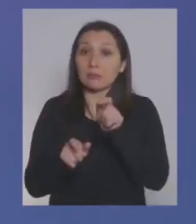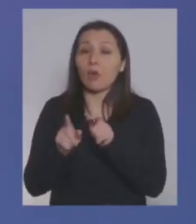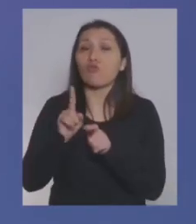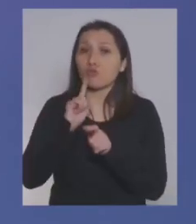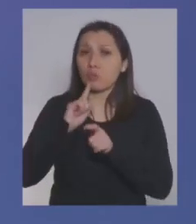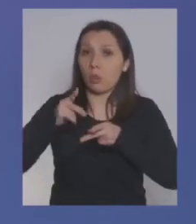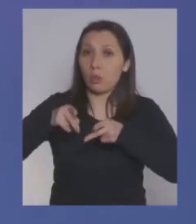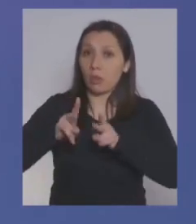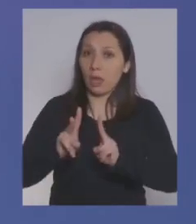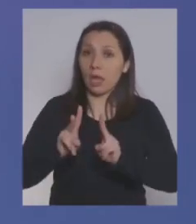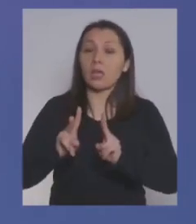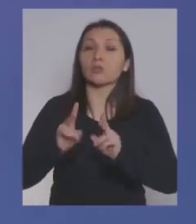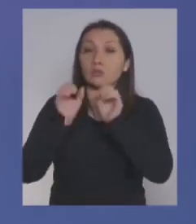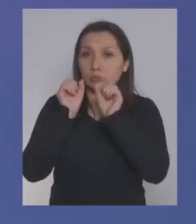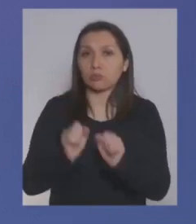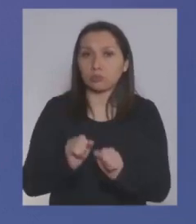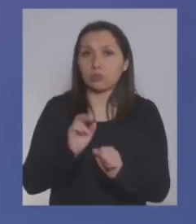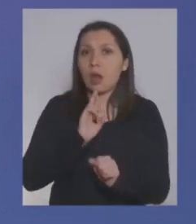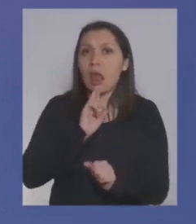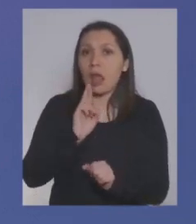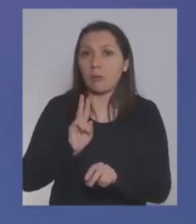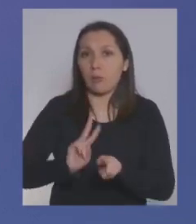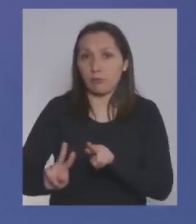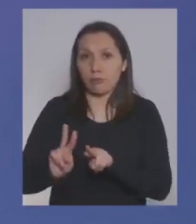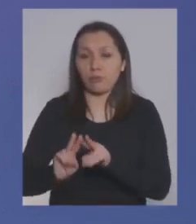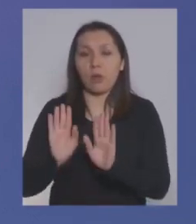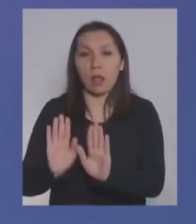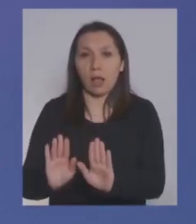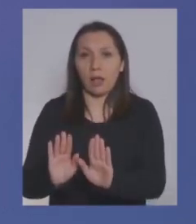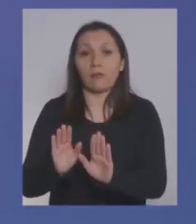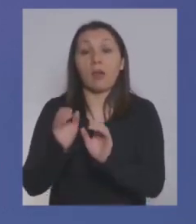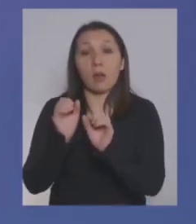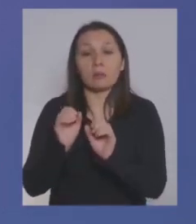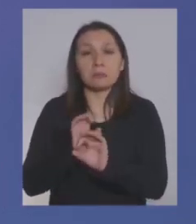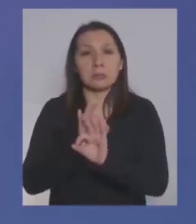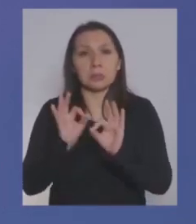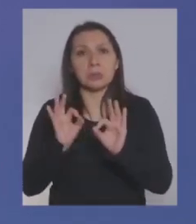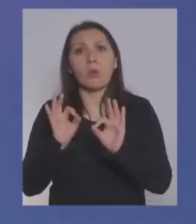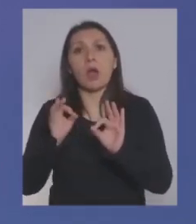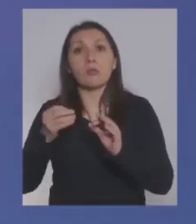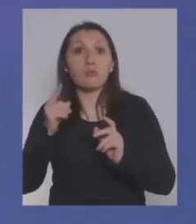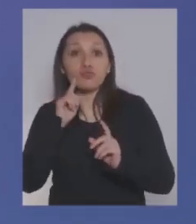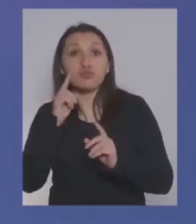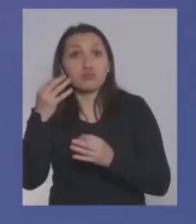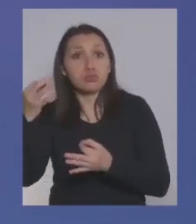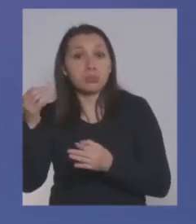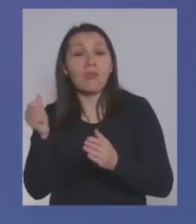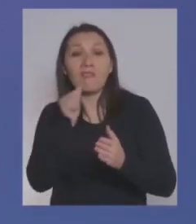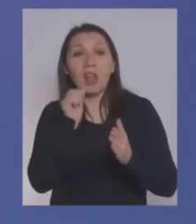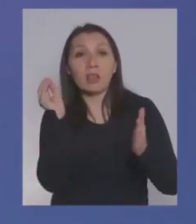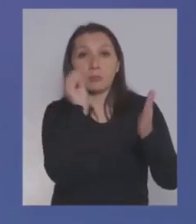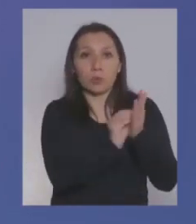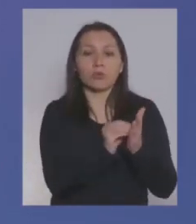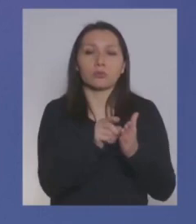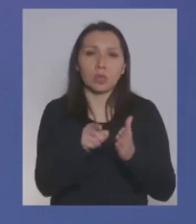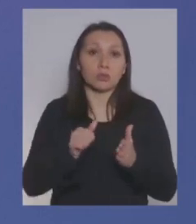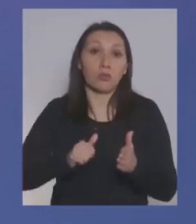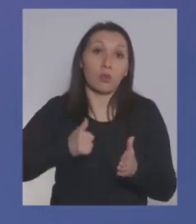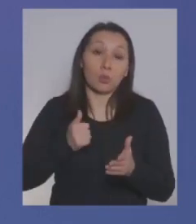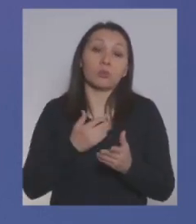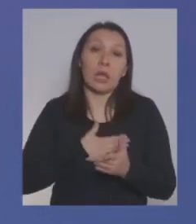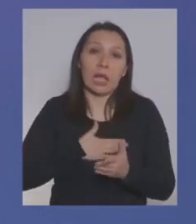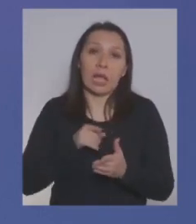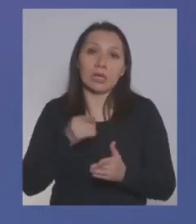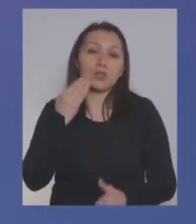tienen ese derecho y van a tener esa solución si pueden acreditar la información que ellos señalan. Esa es la voluntad, el